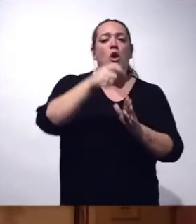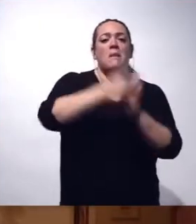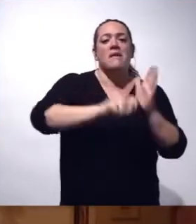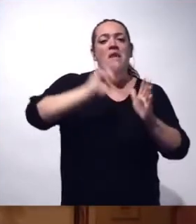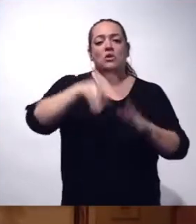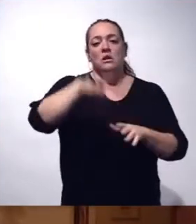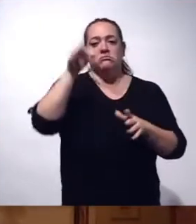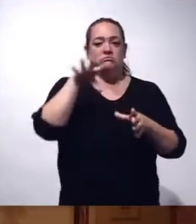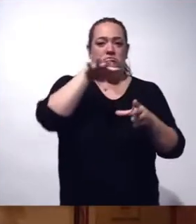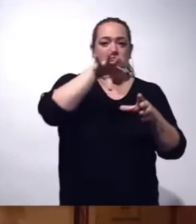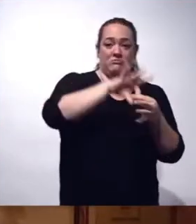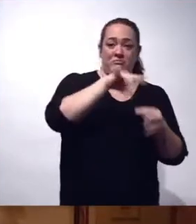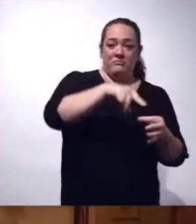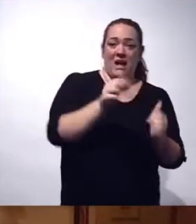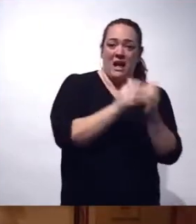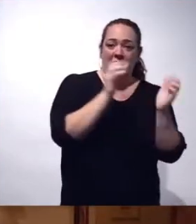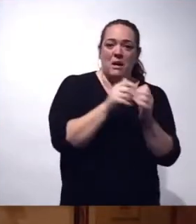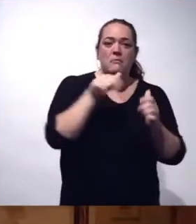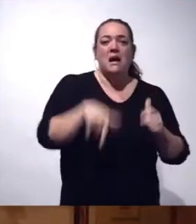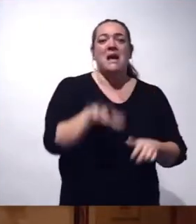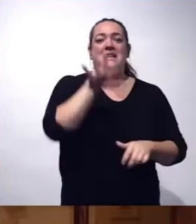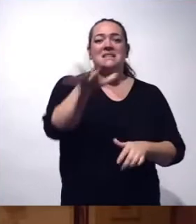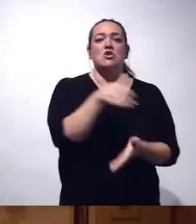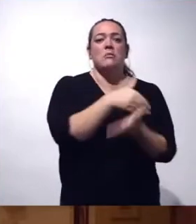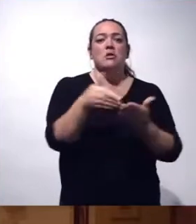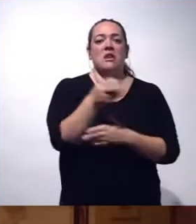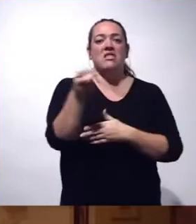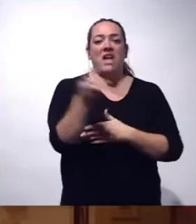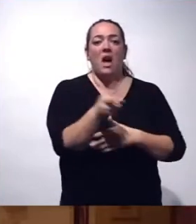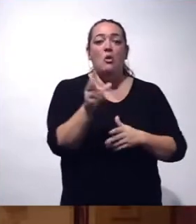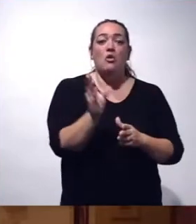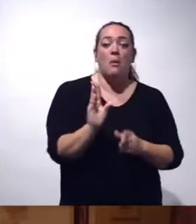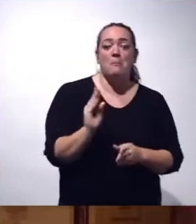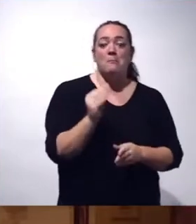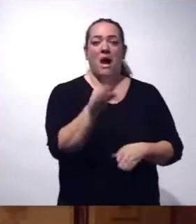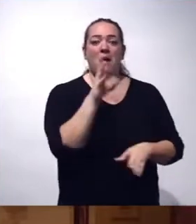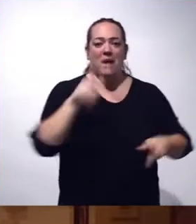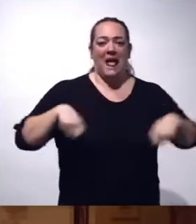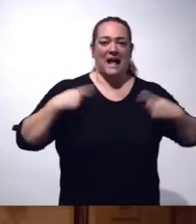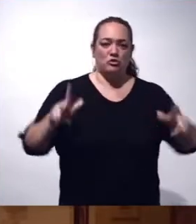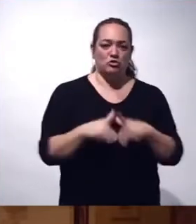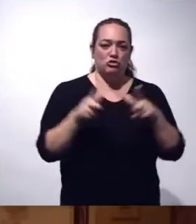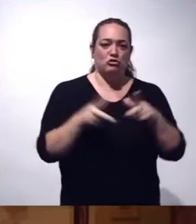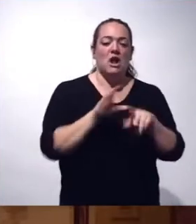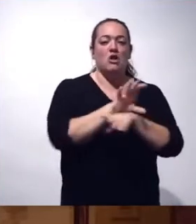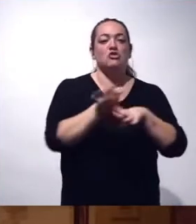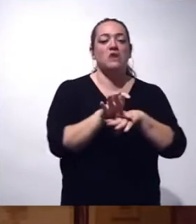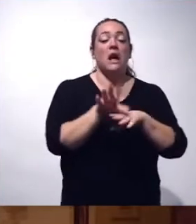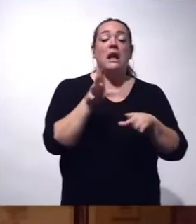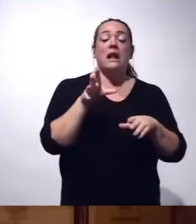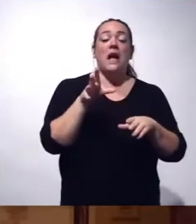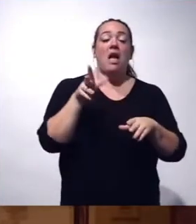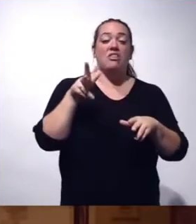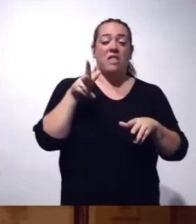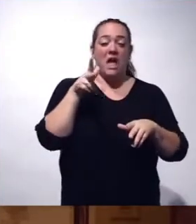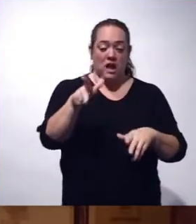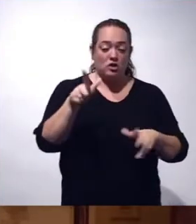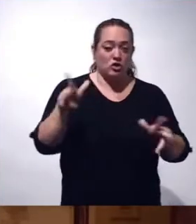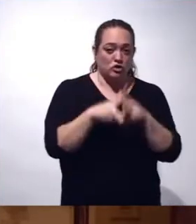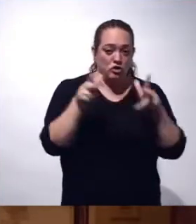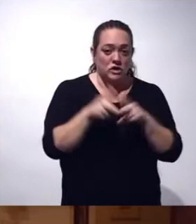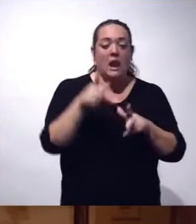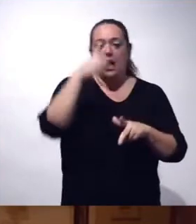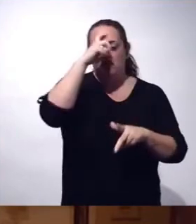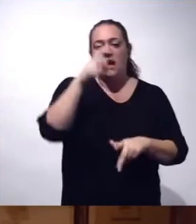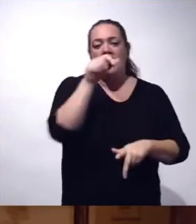con la isla de La Palma. Por ejemplo, en el día de hoy, 5 millones de euros que se aumenta para el gasto social desde la Consejería de Derechos Sociales. Recuerden que la semana